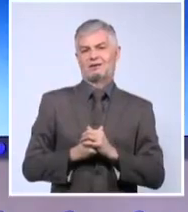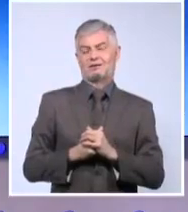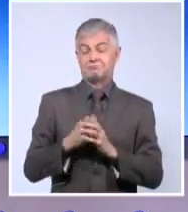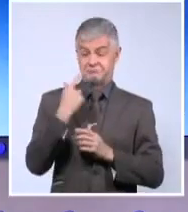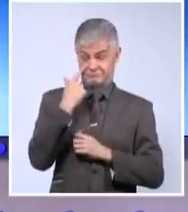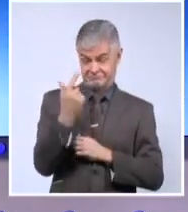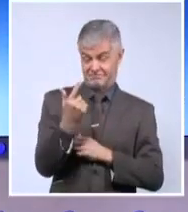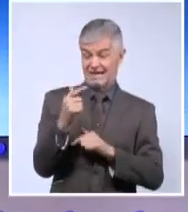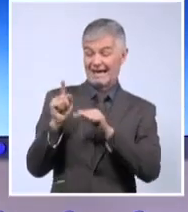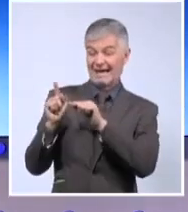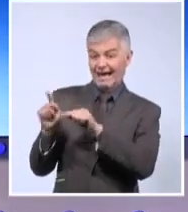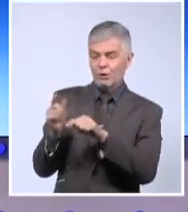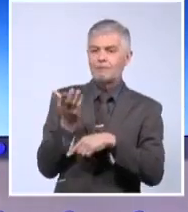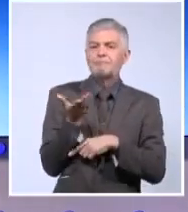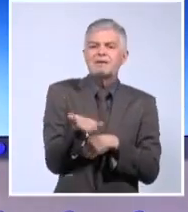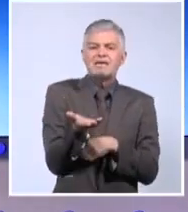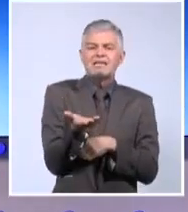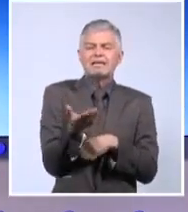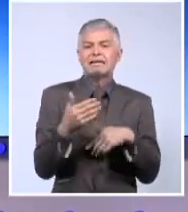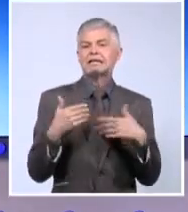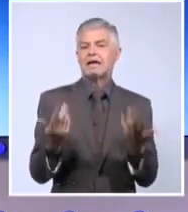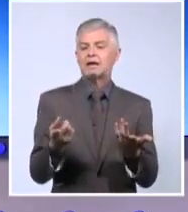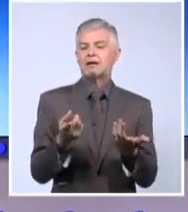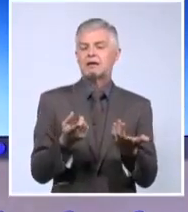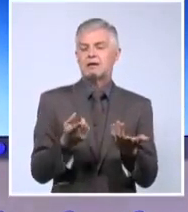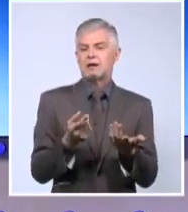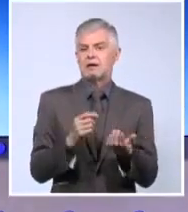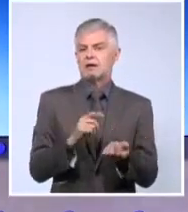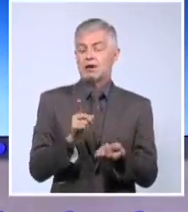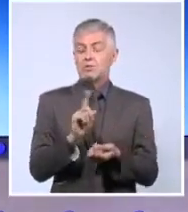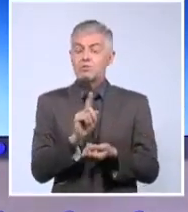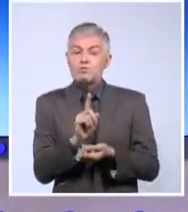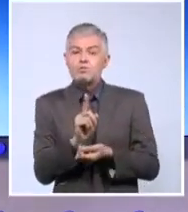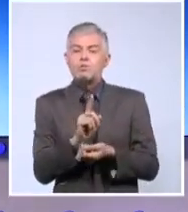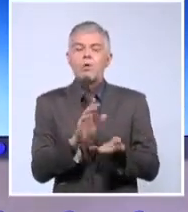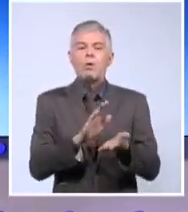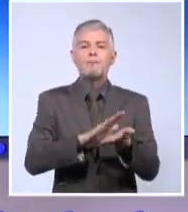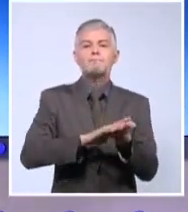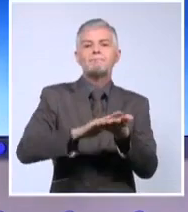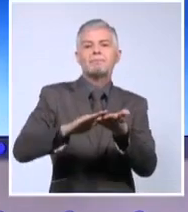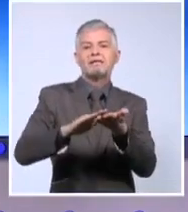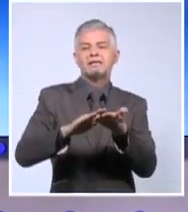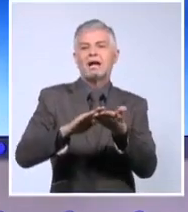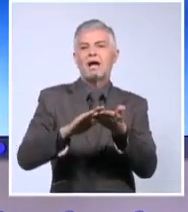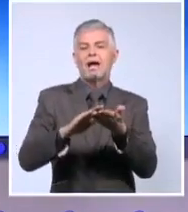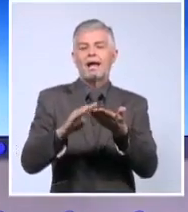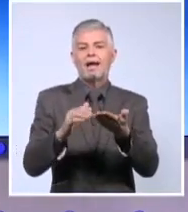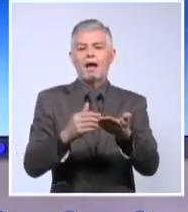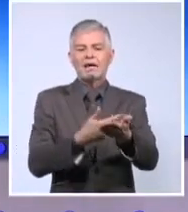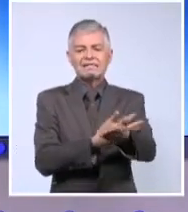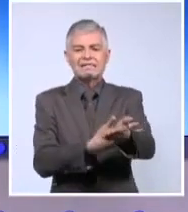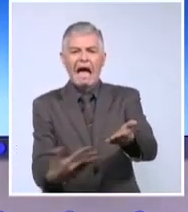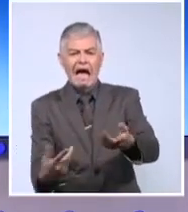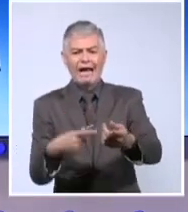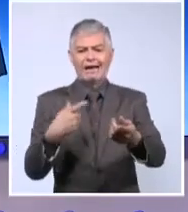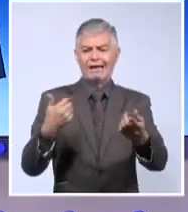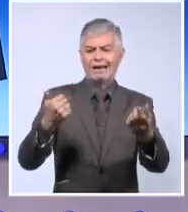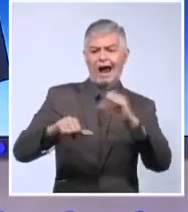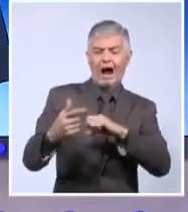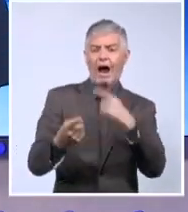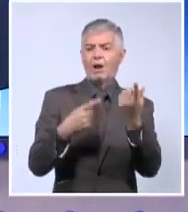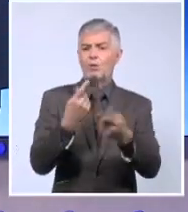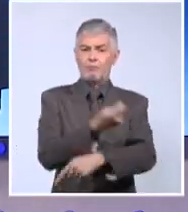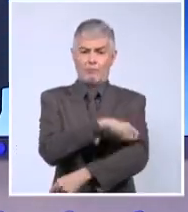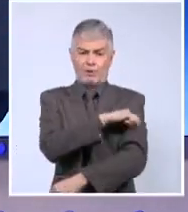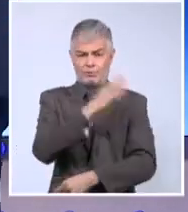para permitir, para que no se permitiera, no se permitiera un derramamiento de sangre del pueblo de Cuba. Vamos a oírlo de